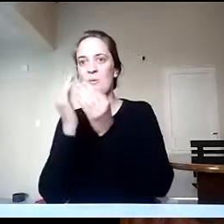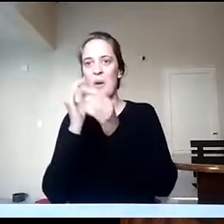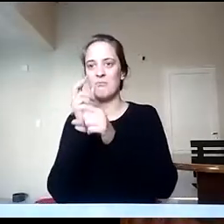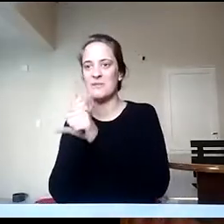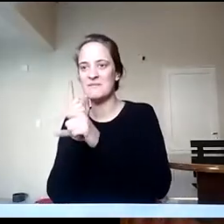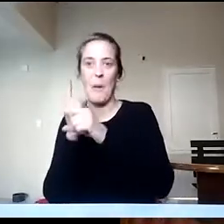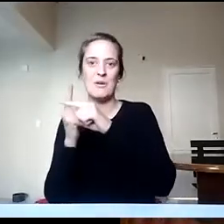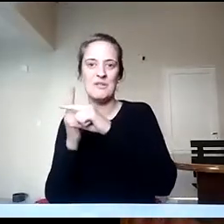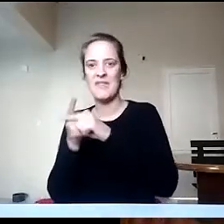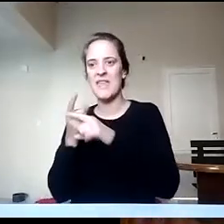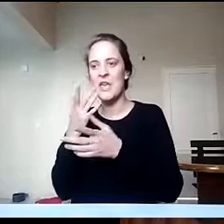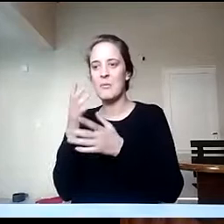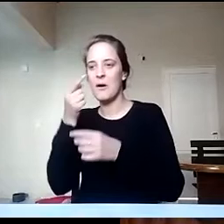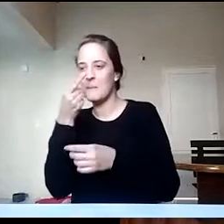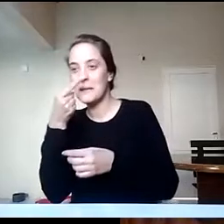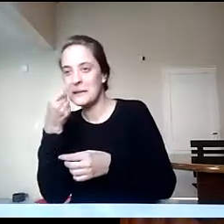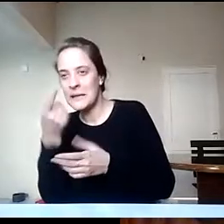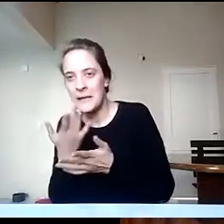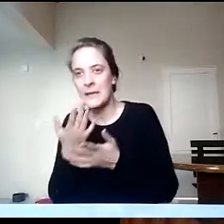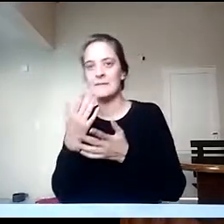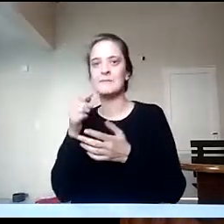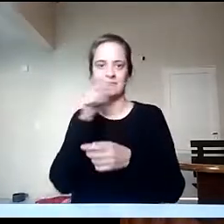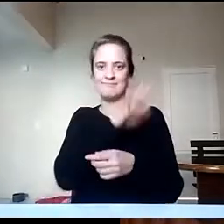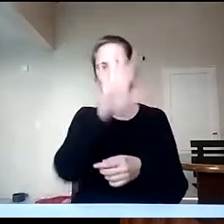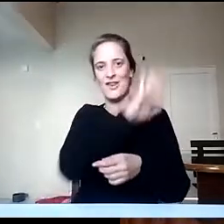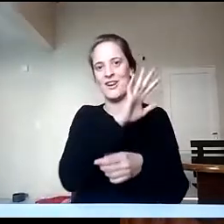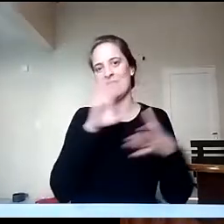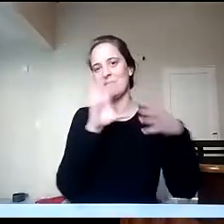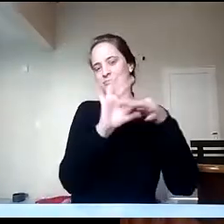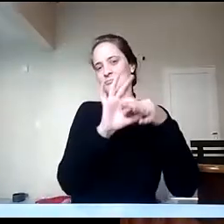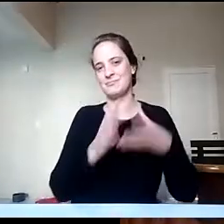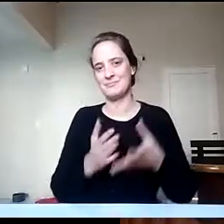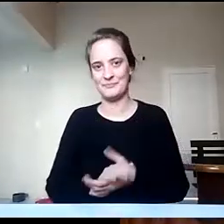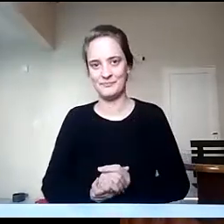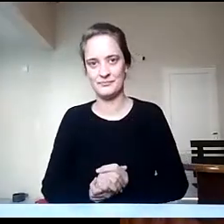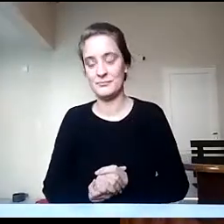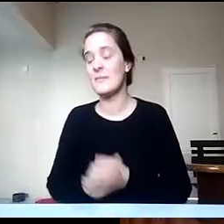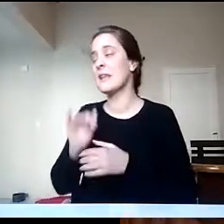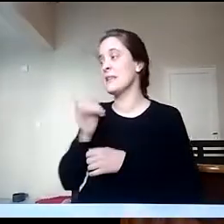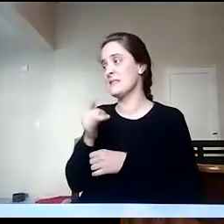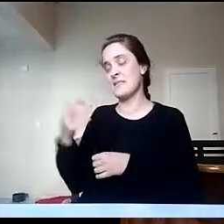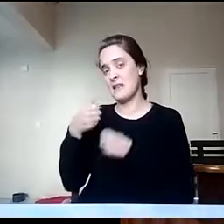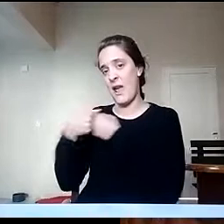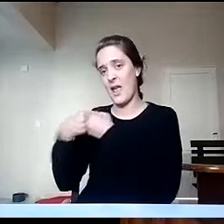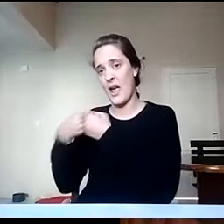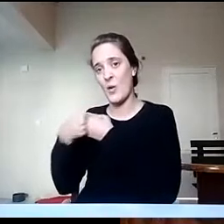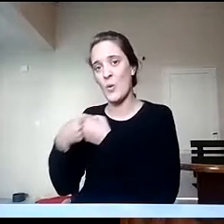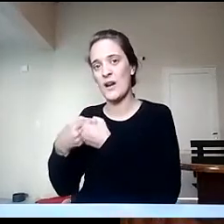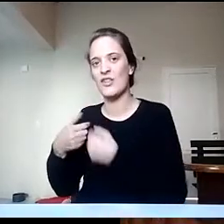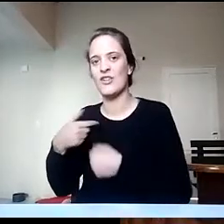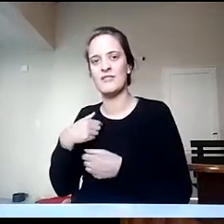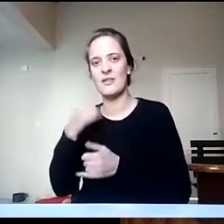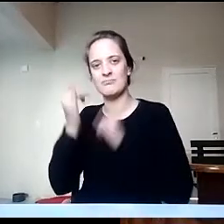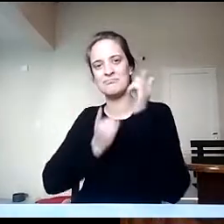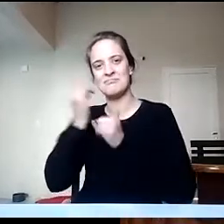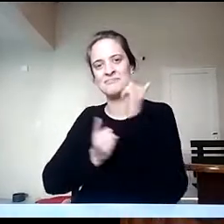acaba de decir el profesor Mestre porque es como que nos hemos complementado. Yo hablé un poco más de la ciencia o de la disciplina geográfica, pero no nos